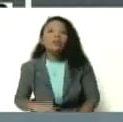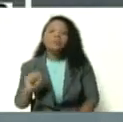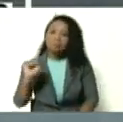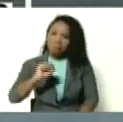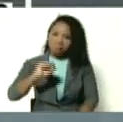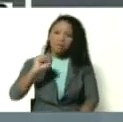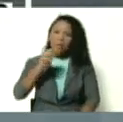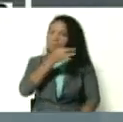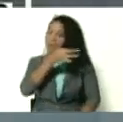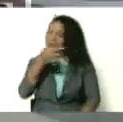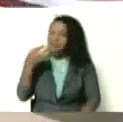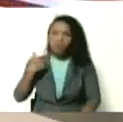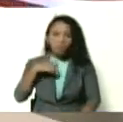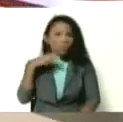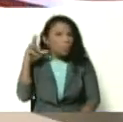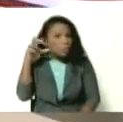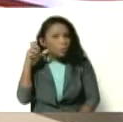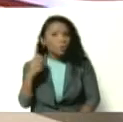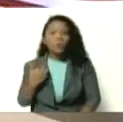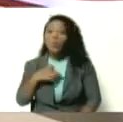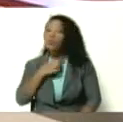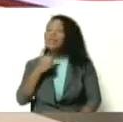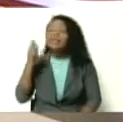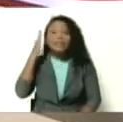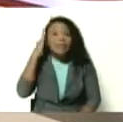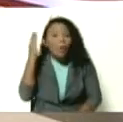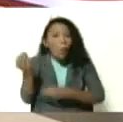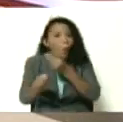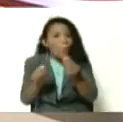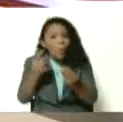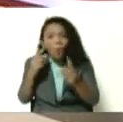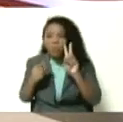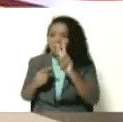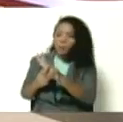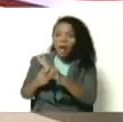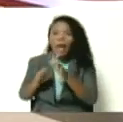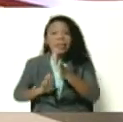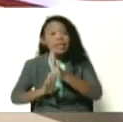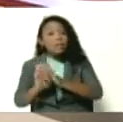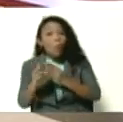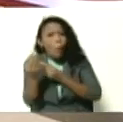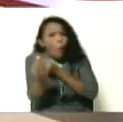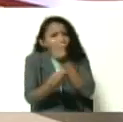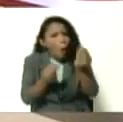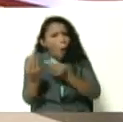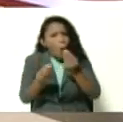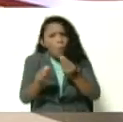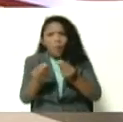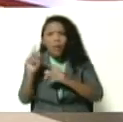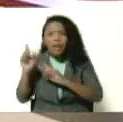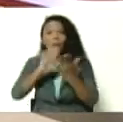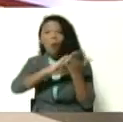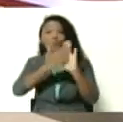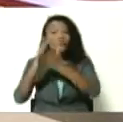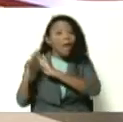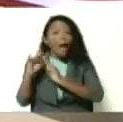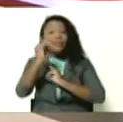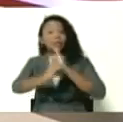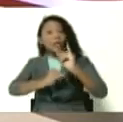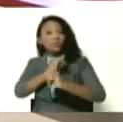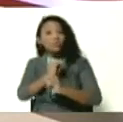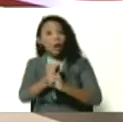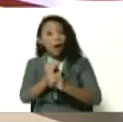perfectamente, lo escuchábamos. Me gustaría también saber, desde el punto de vista del desarrollo, de cómo es percibido esto por la comunidad internacional. Lo